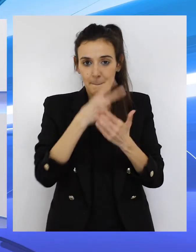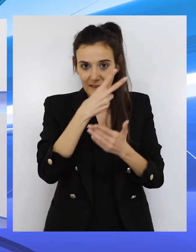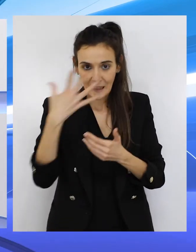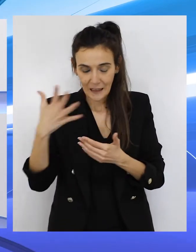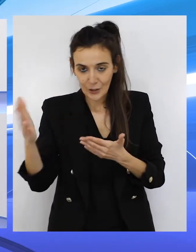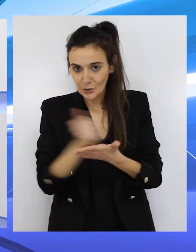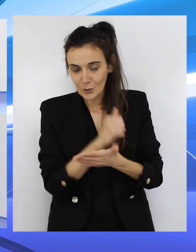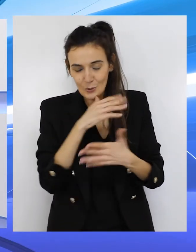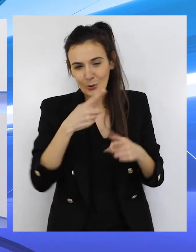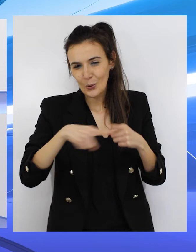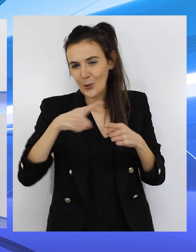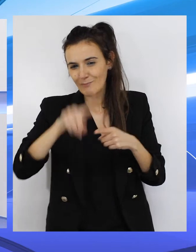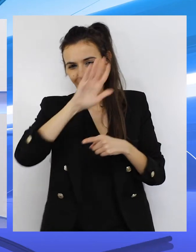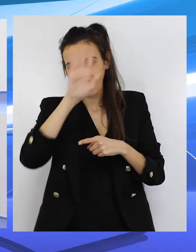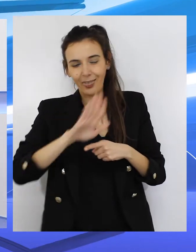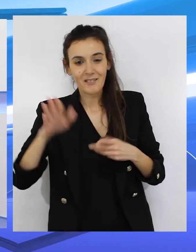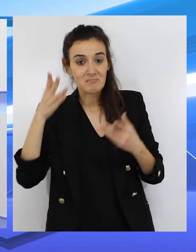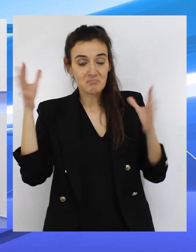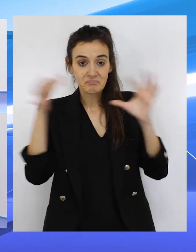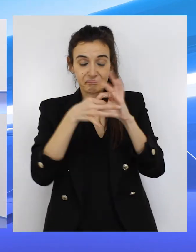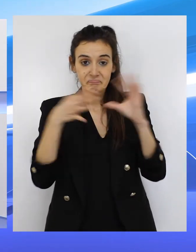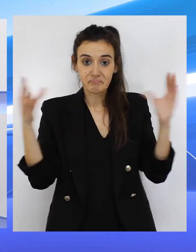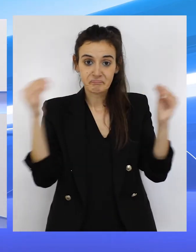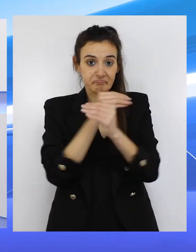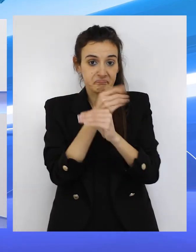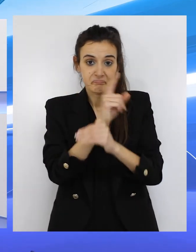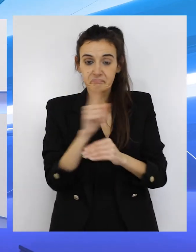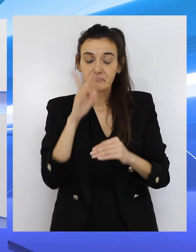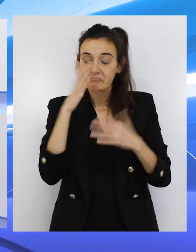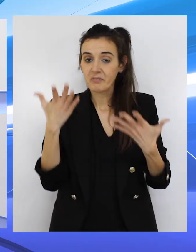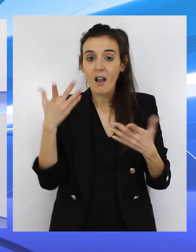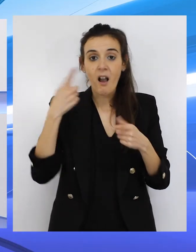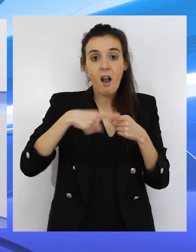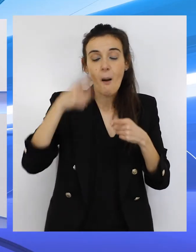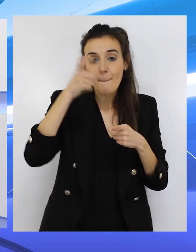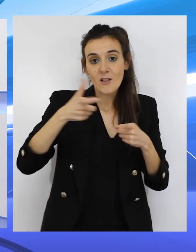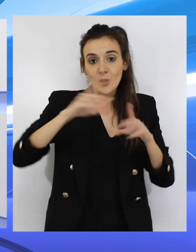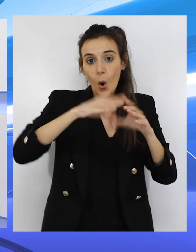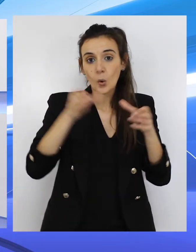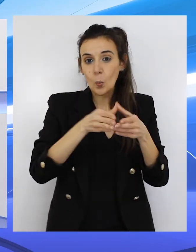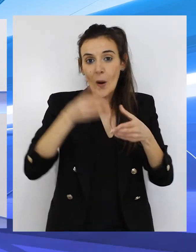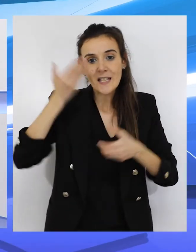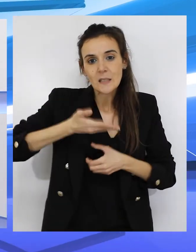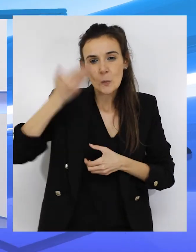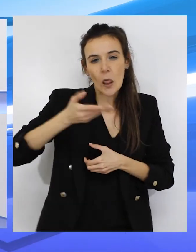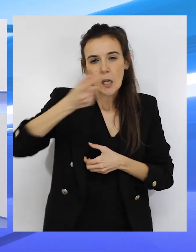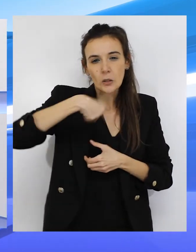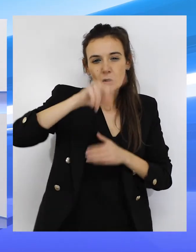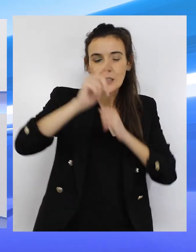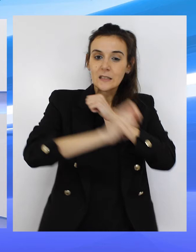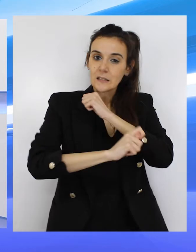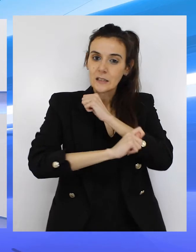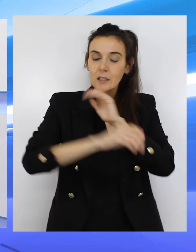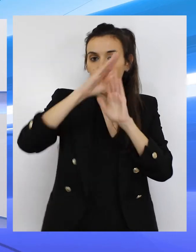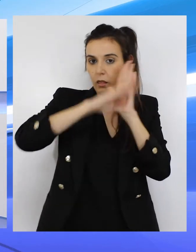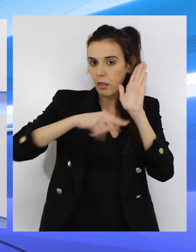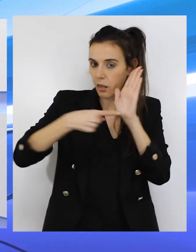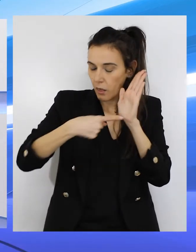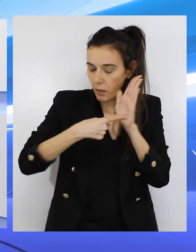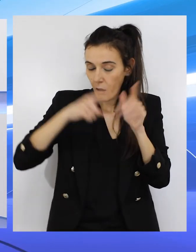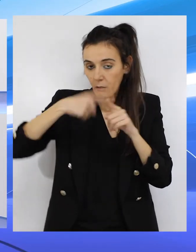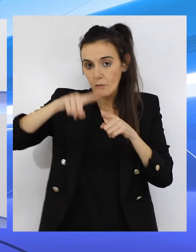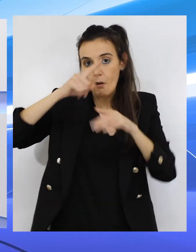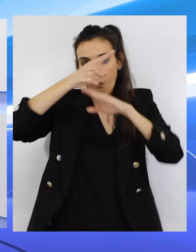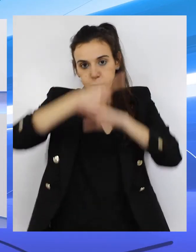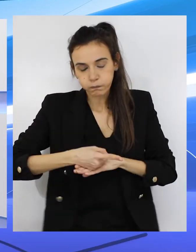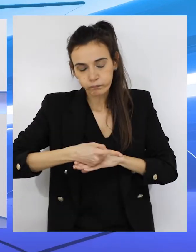que parece que no son muy coherentes. Entonces, a las personas, grupos esenciales, nos tenemos que enseñar la estrategia. No podemos hacer otra cosa ahora mismo.